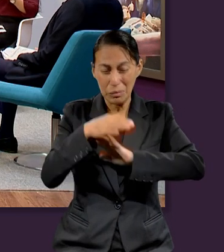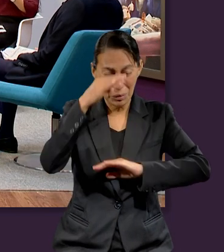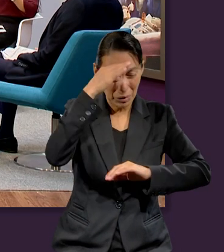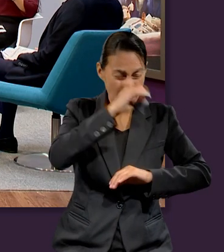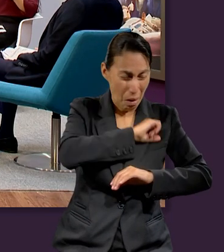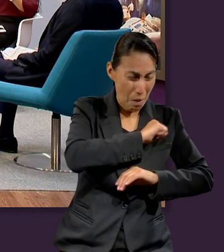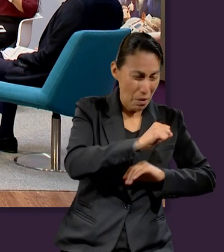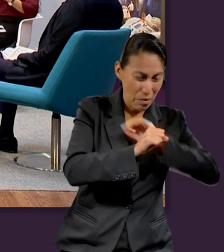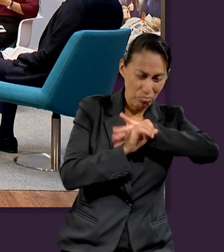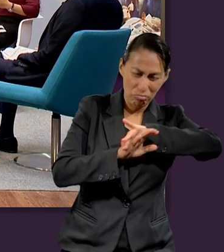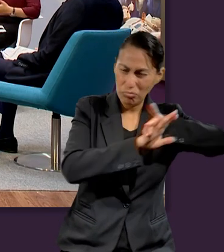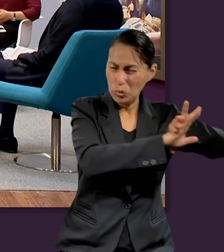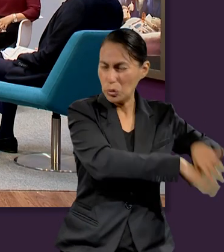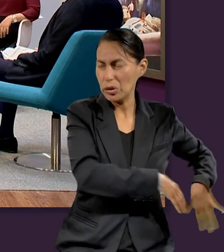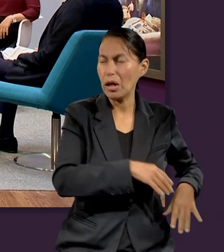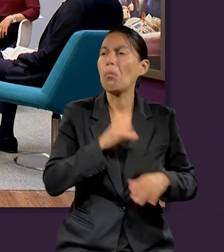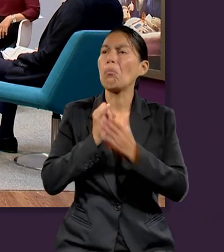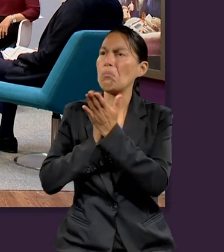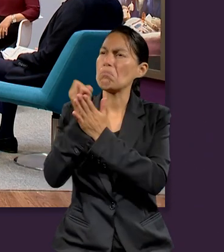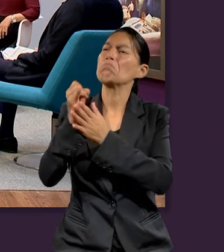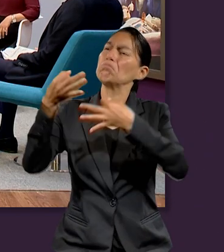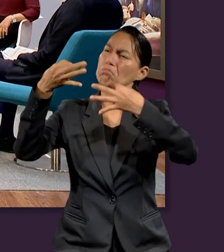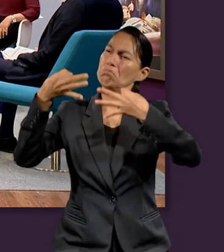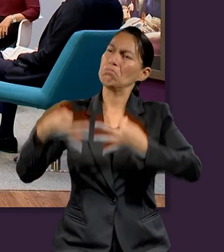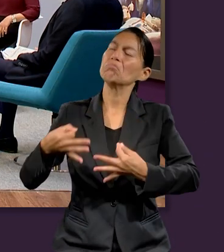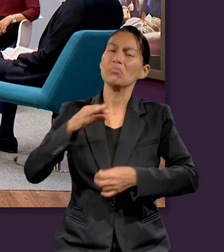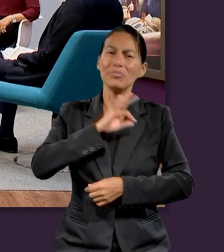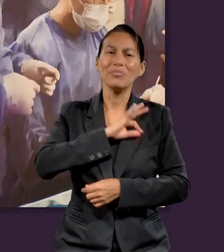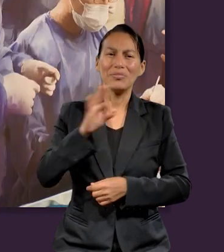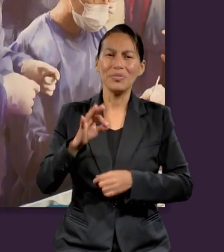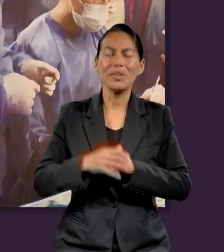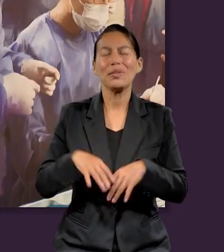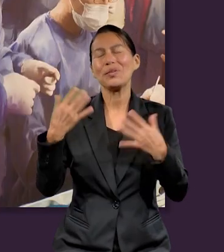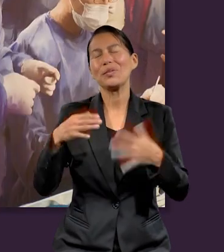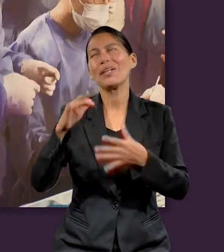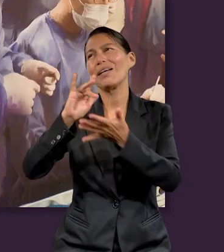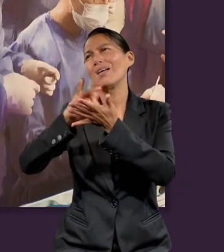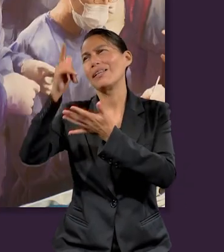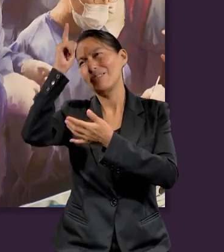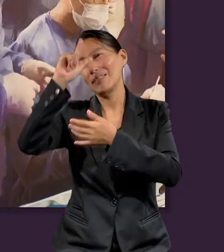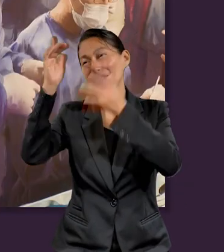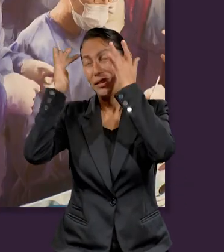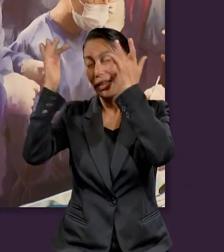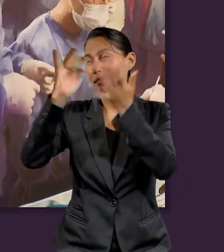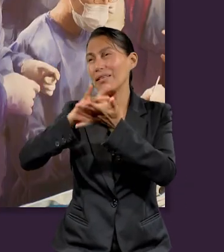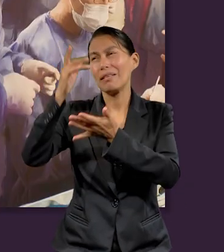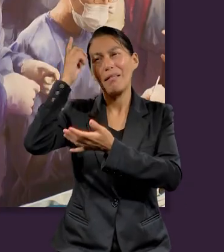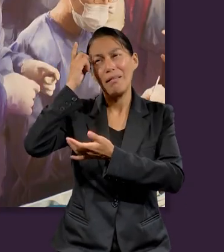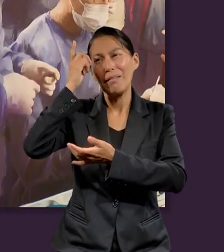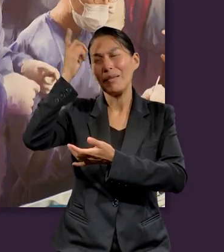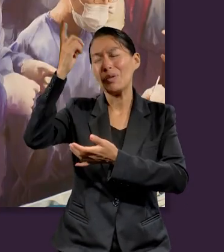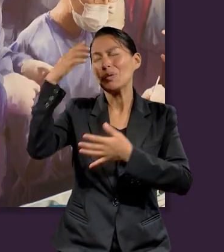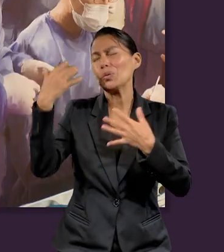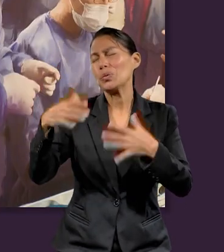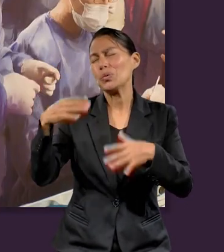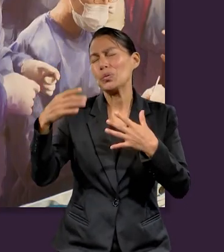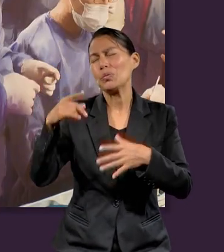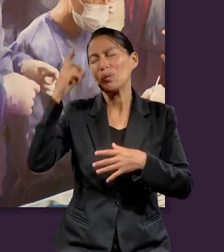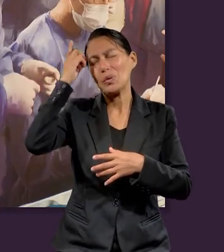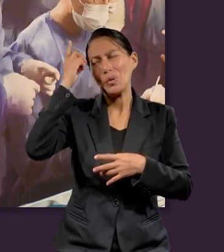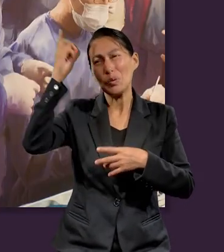tomar buenas decisiones? Entonces, gracias a Dios porque Él es